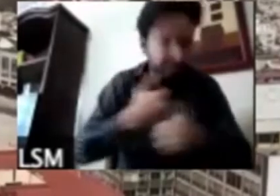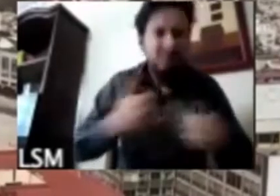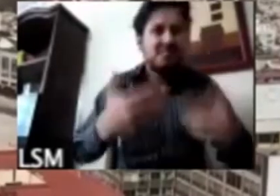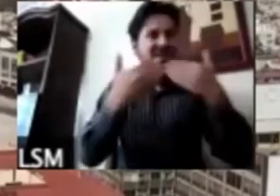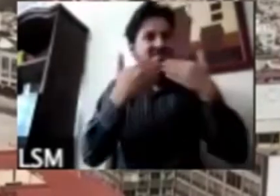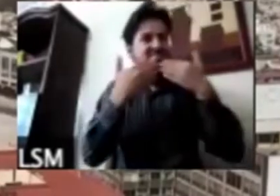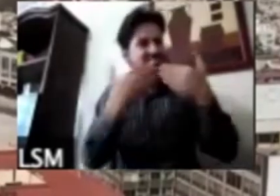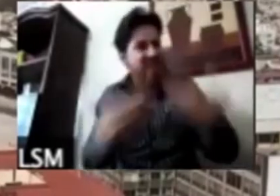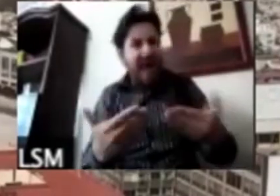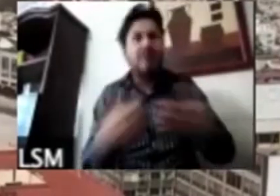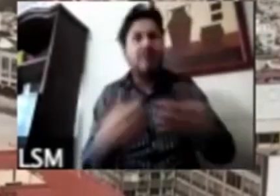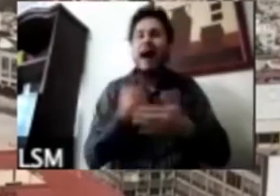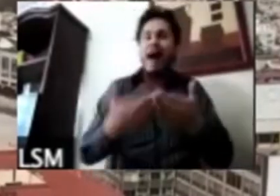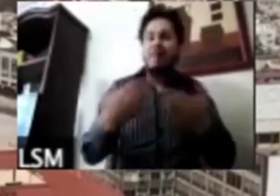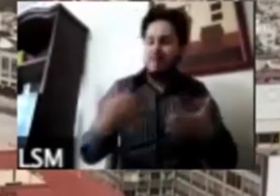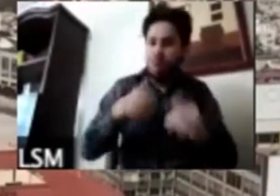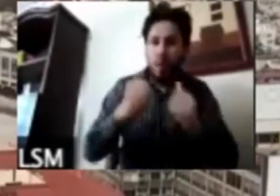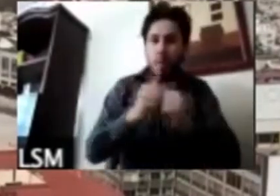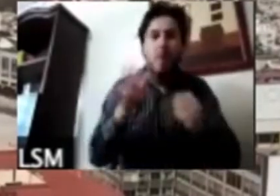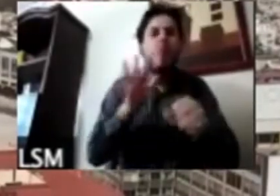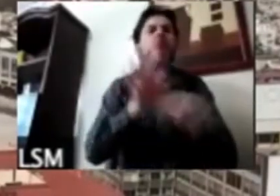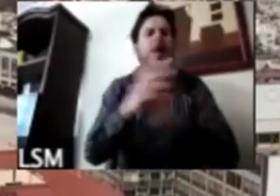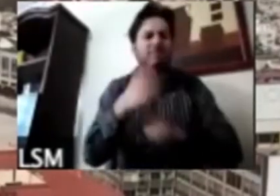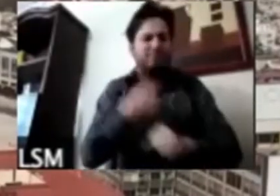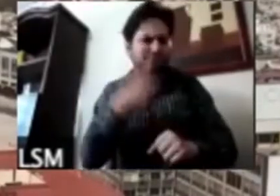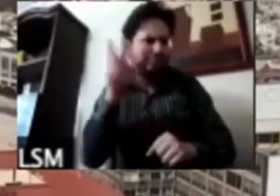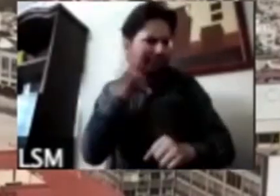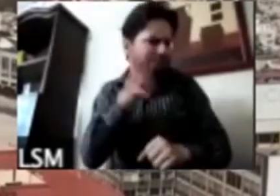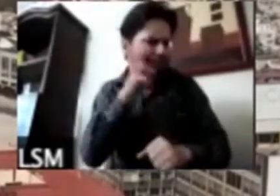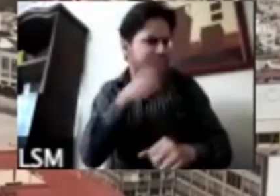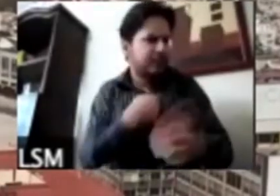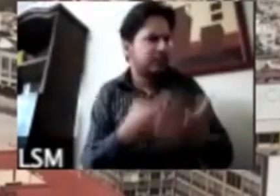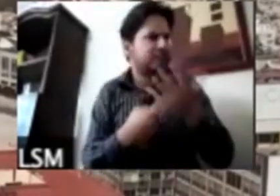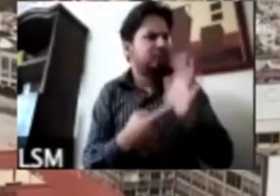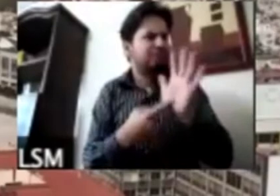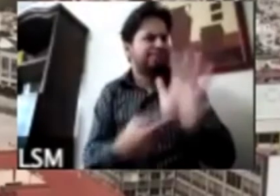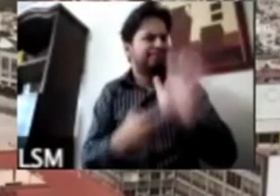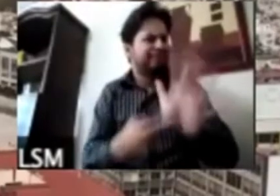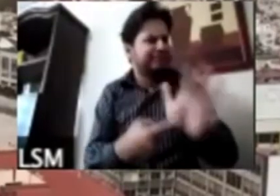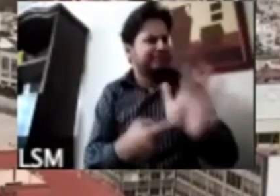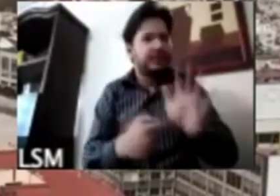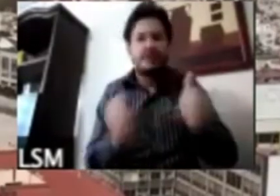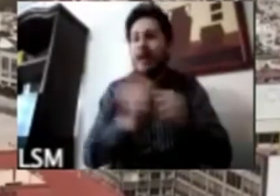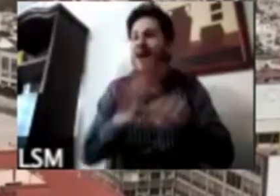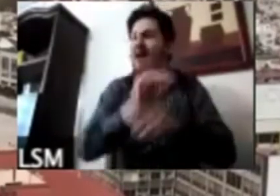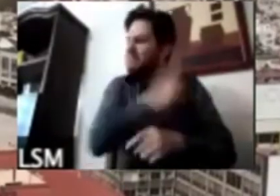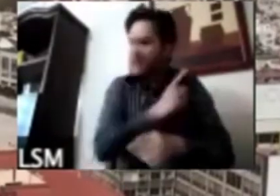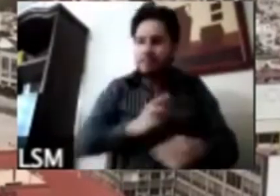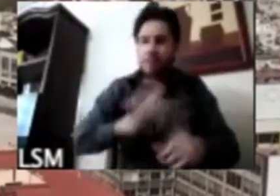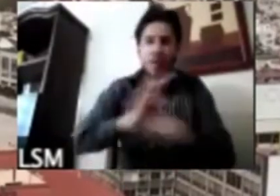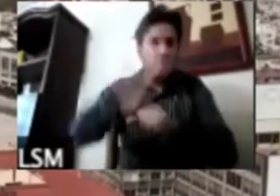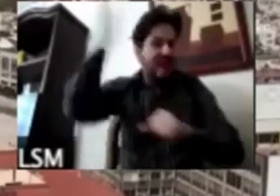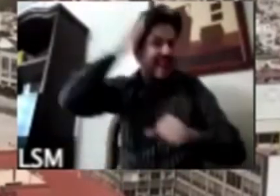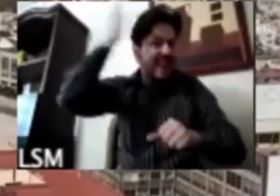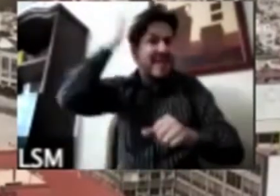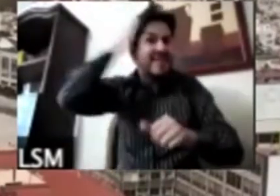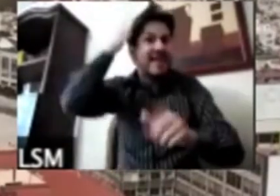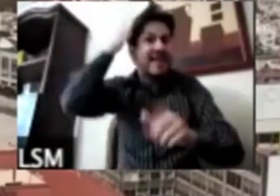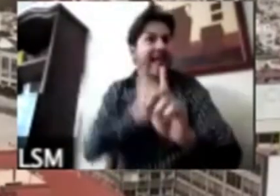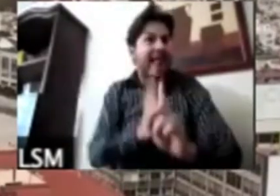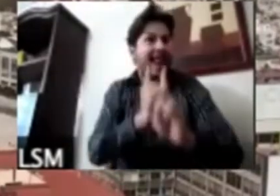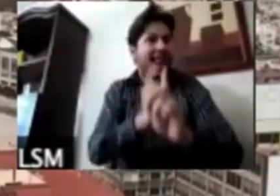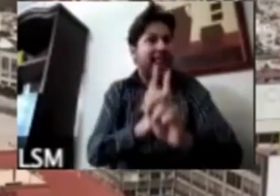sobre sobre los resultados de la aprobación justo iba a mencionar yo y Lorena que si hay un sentimiento de seguir al líder que no es exclusivo de México